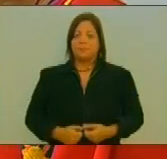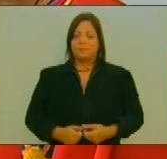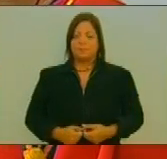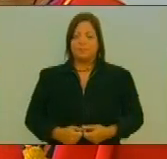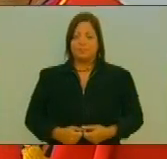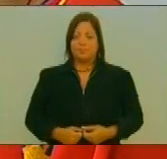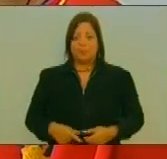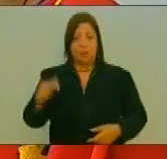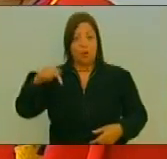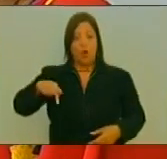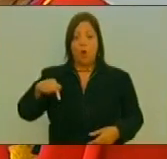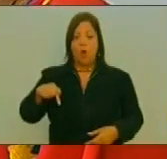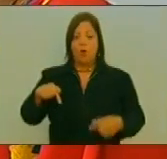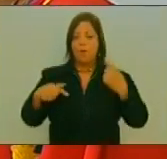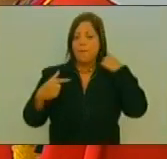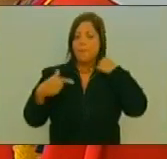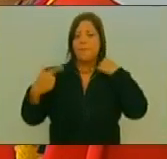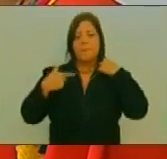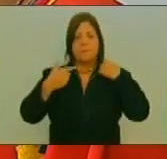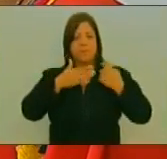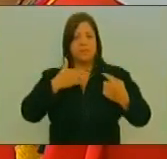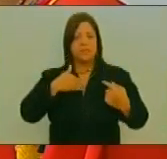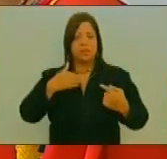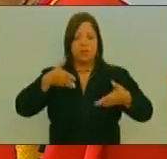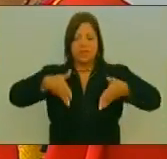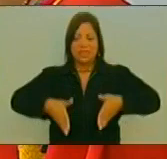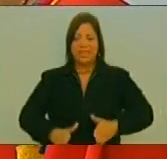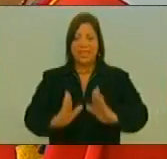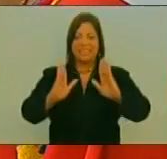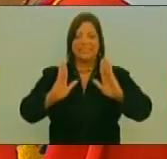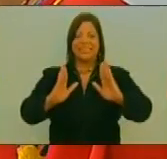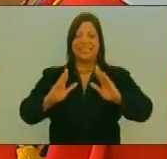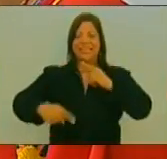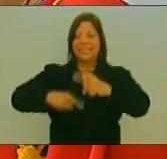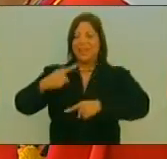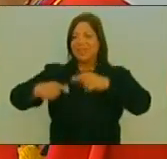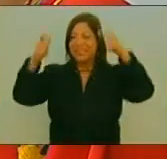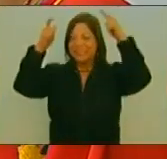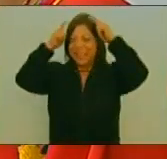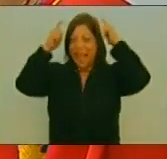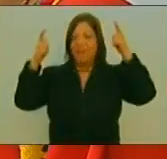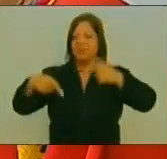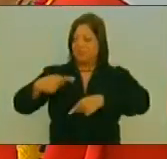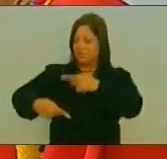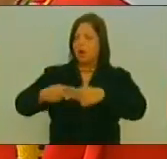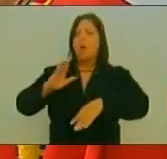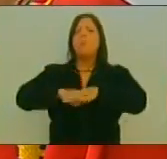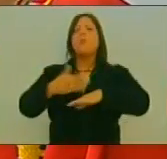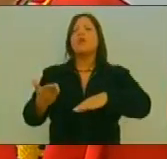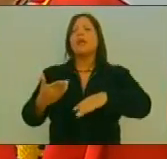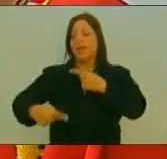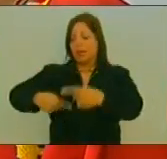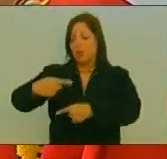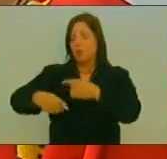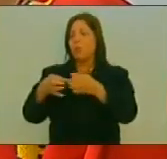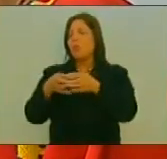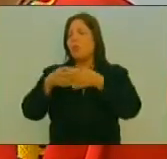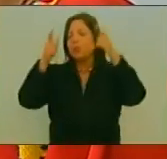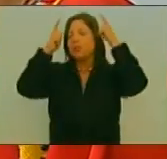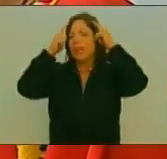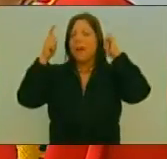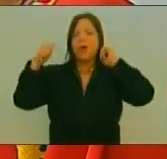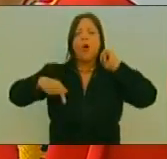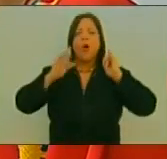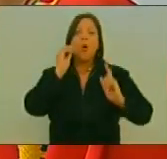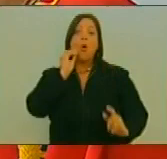Que Orgullosa Me Siento De Haber Nacido En La Generación Chávez Y ¿Saben Por Qué? Porque